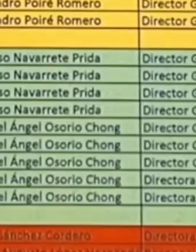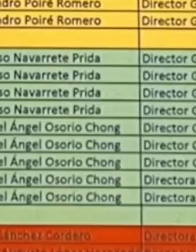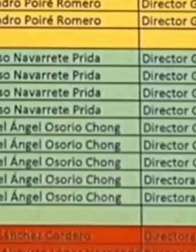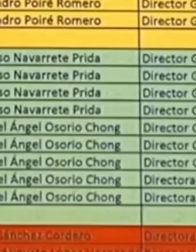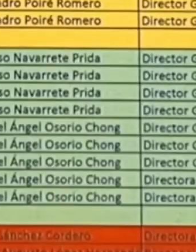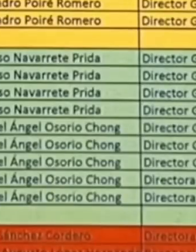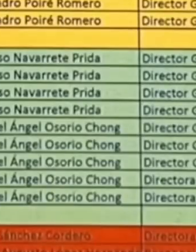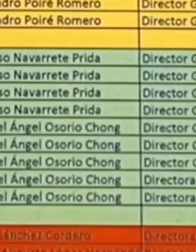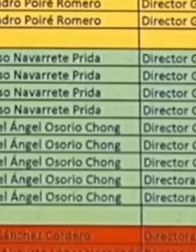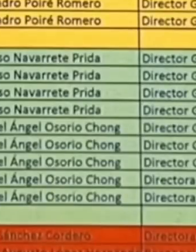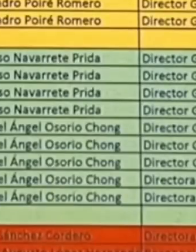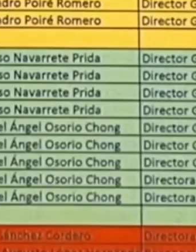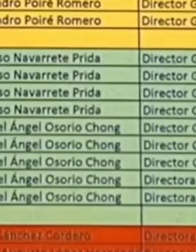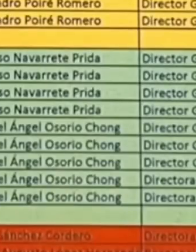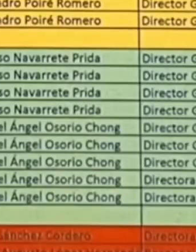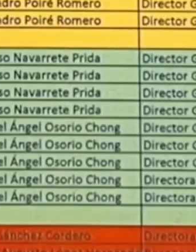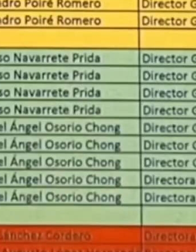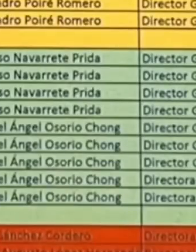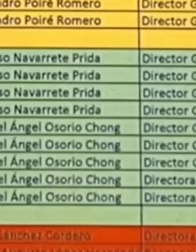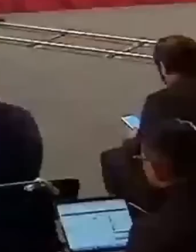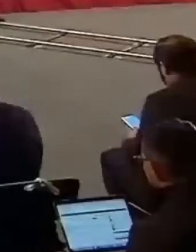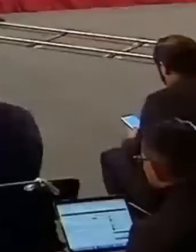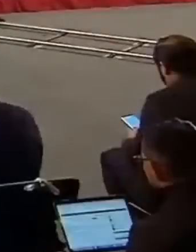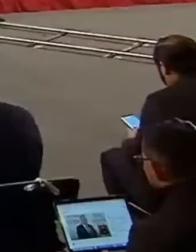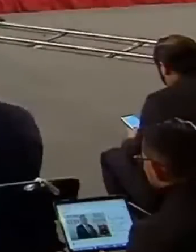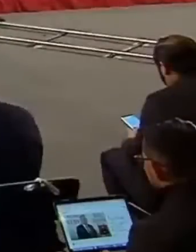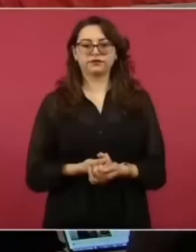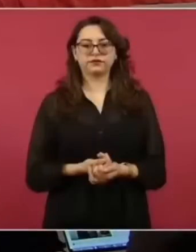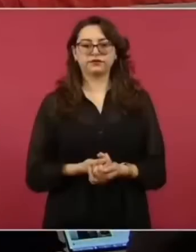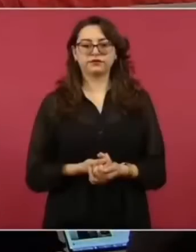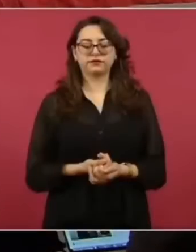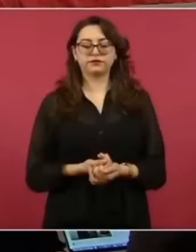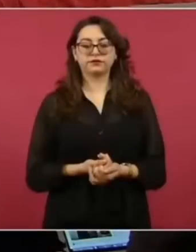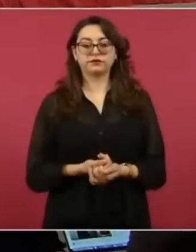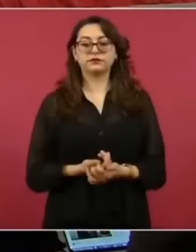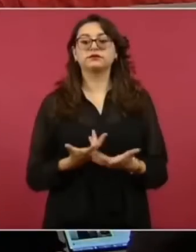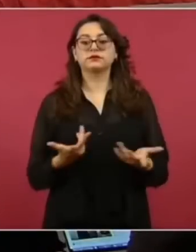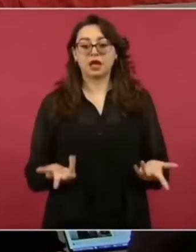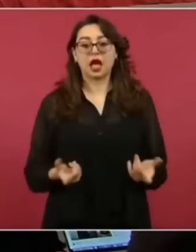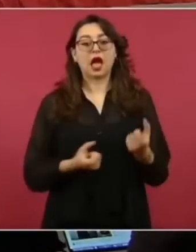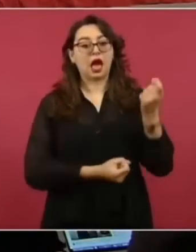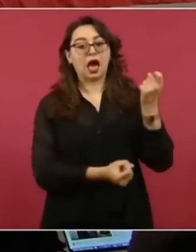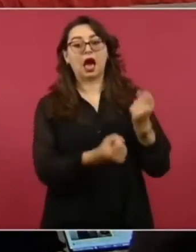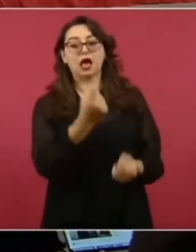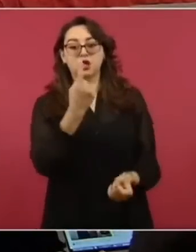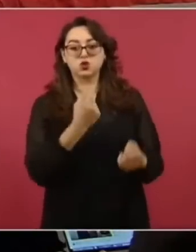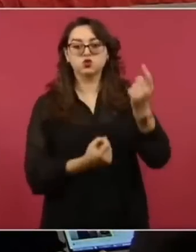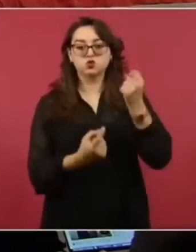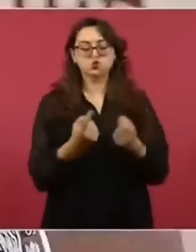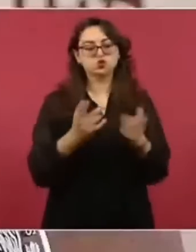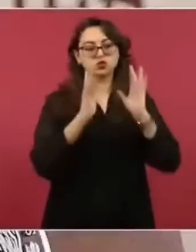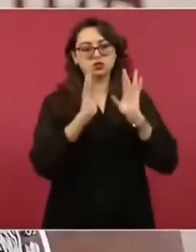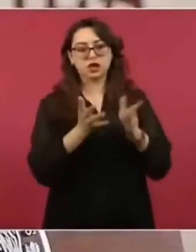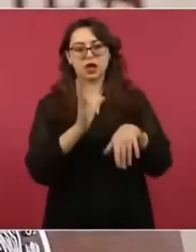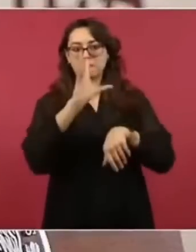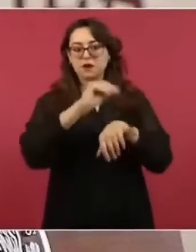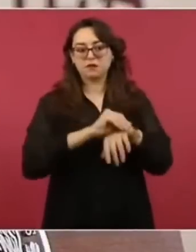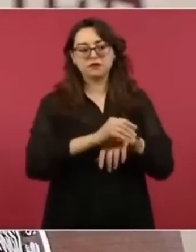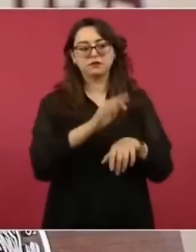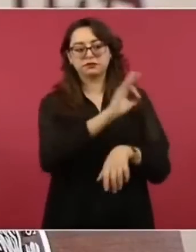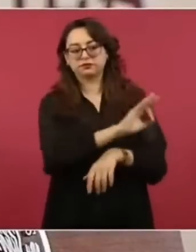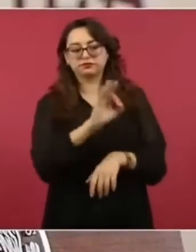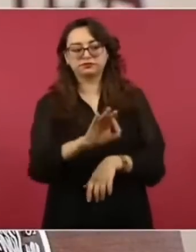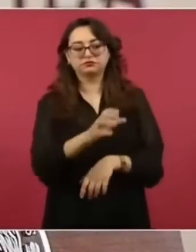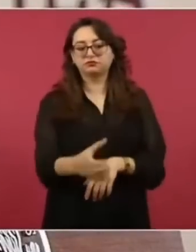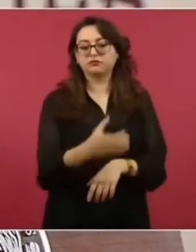derivará según la petición que nosotros hemos hecho en la cancelación de un permiso a Juegos del Bajío este permiso a